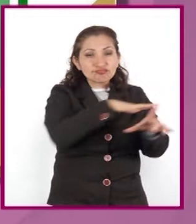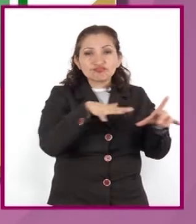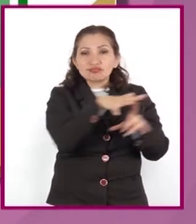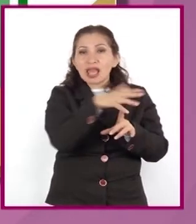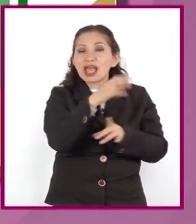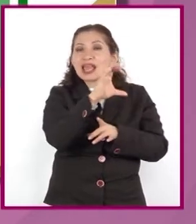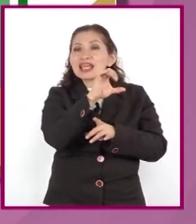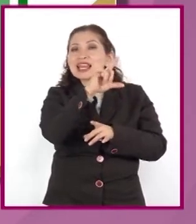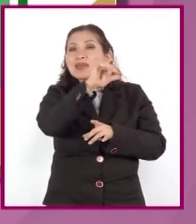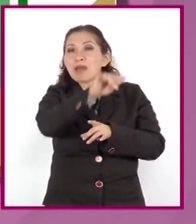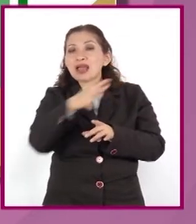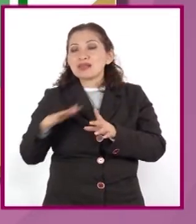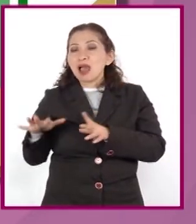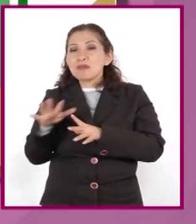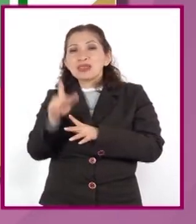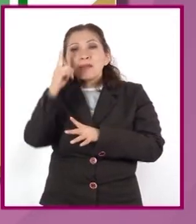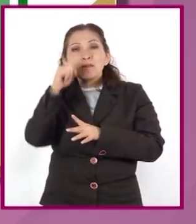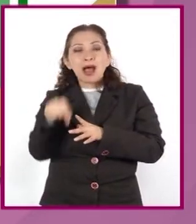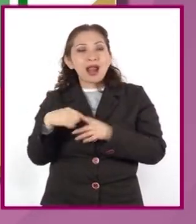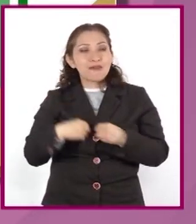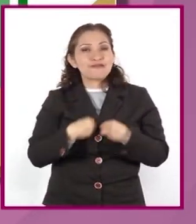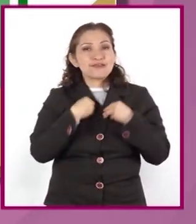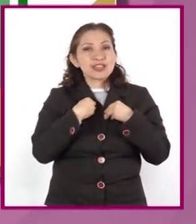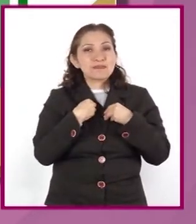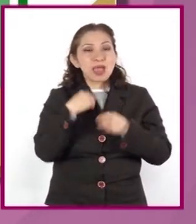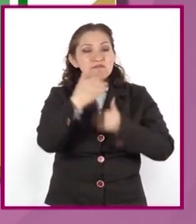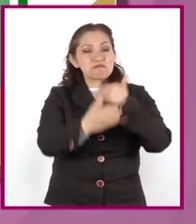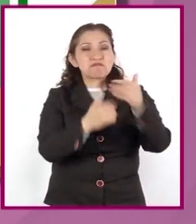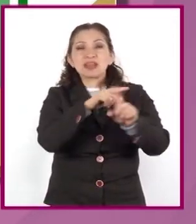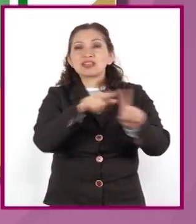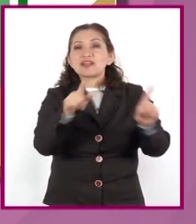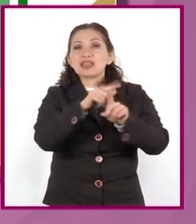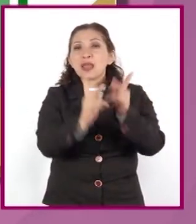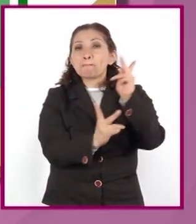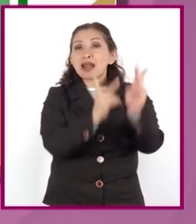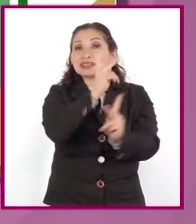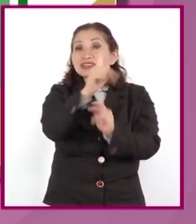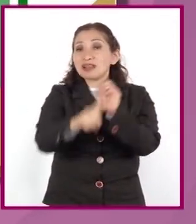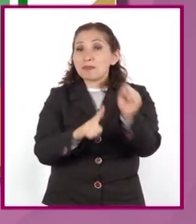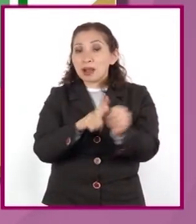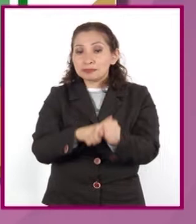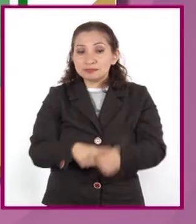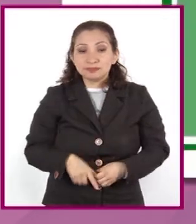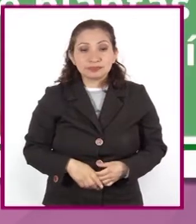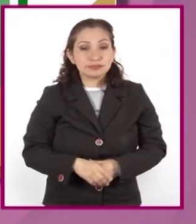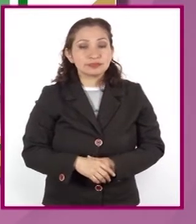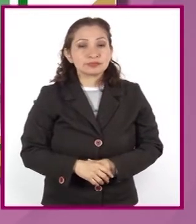climáticas y ambientales para el desarrollo de distintas plantas y animales.